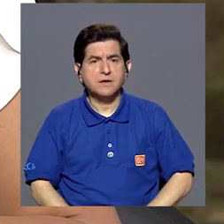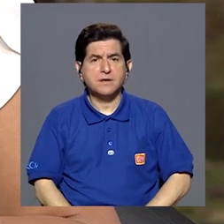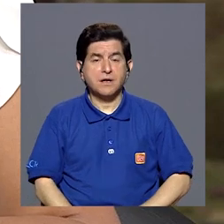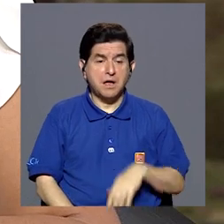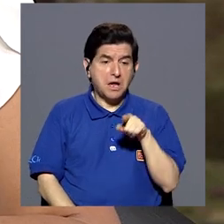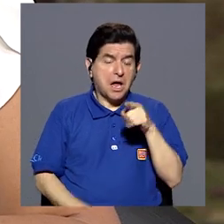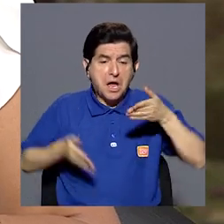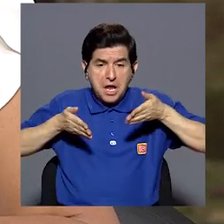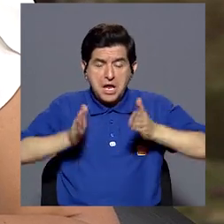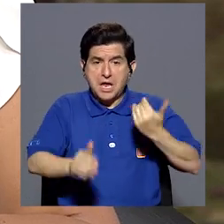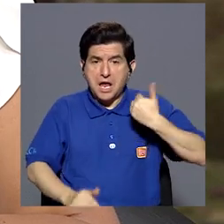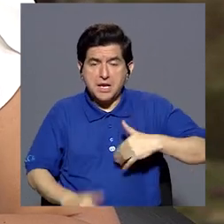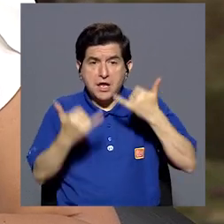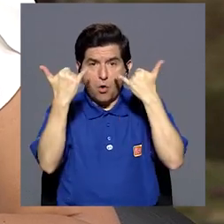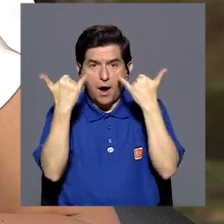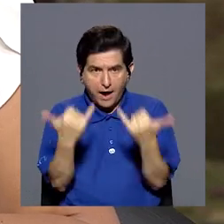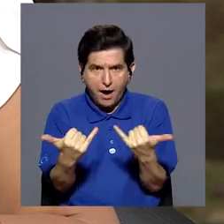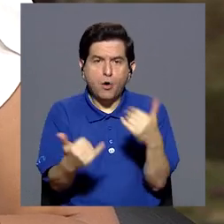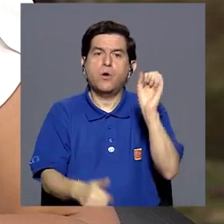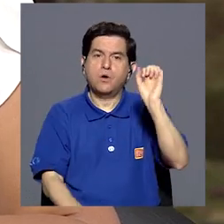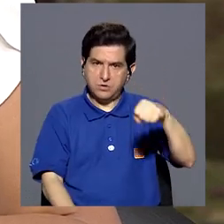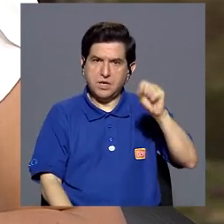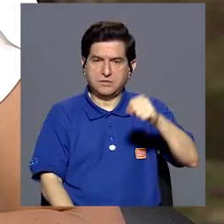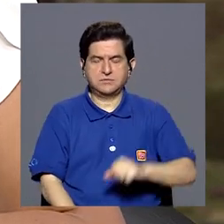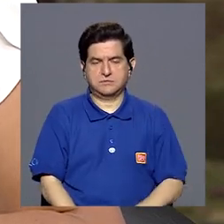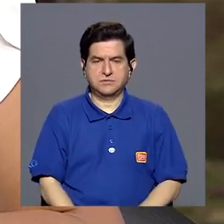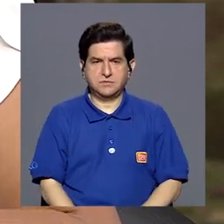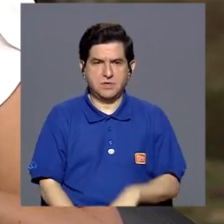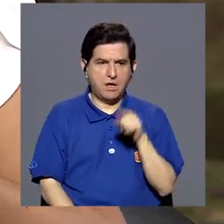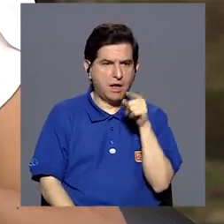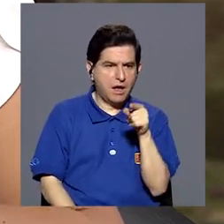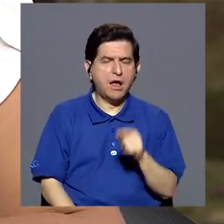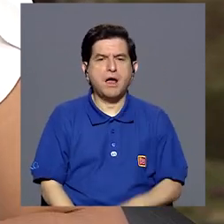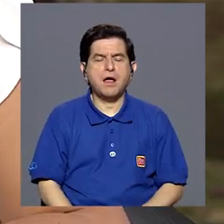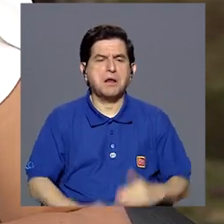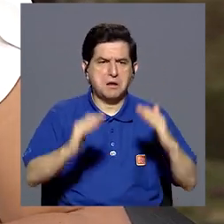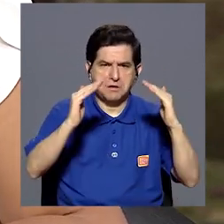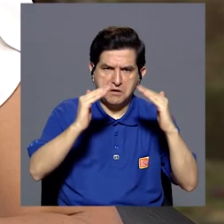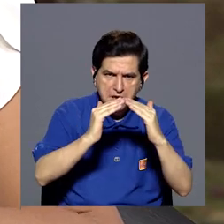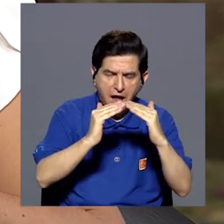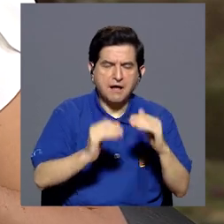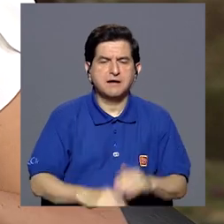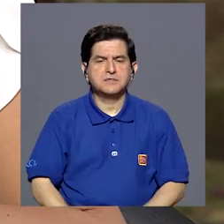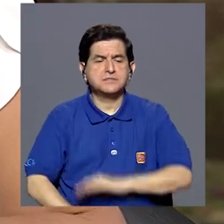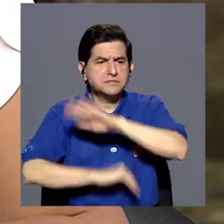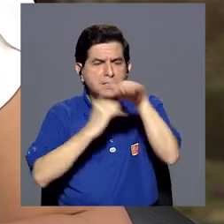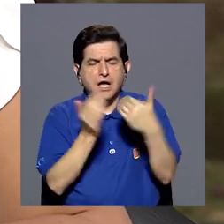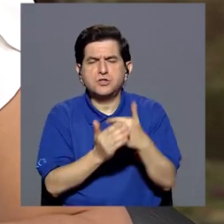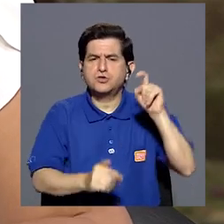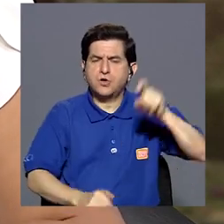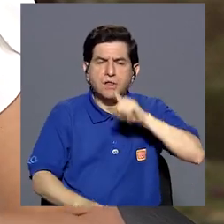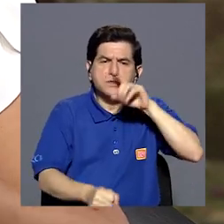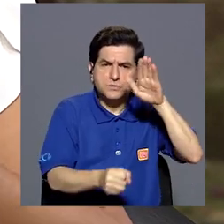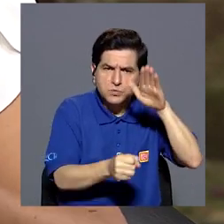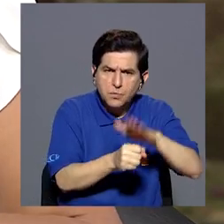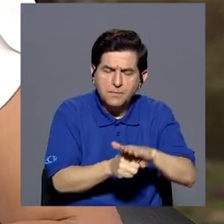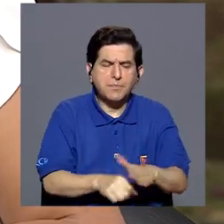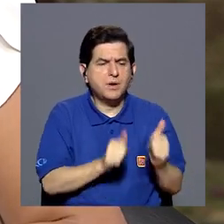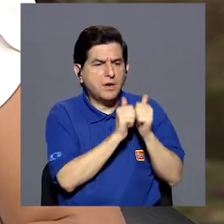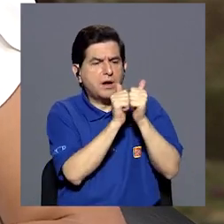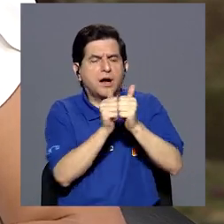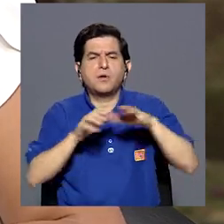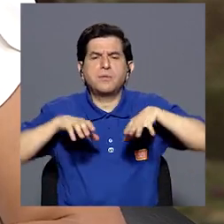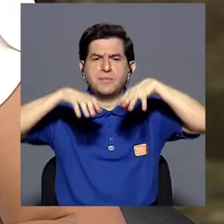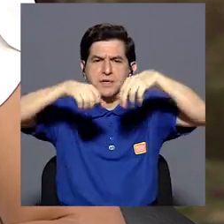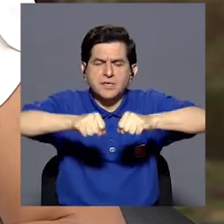que este hijo tiene que brindarle ahora su casa, tiene que brindarle todas las necesidades, tiene que